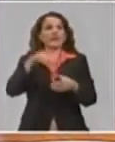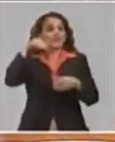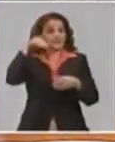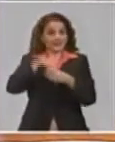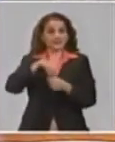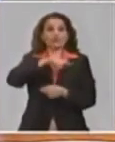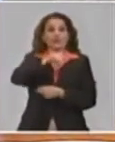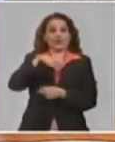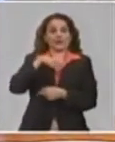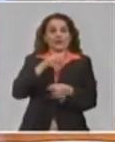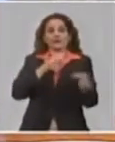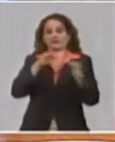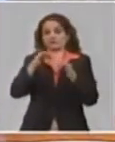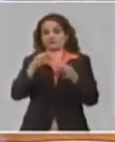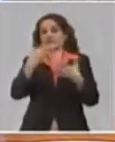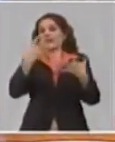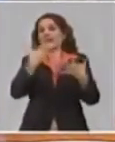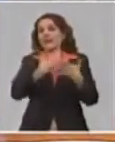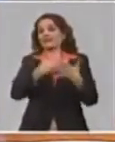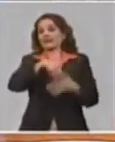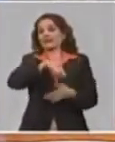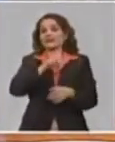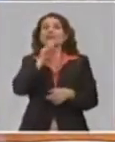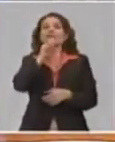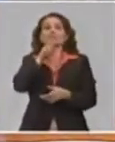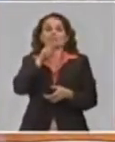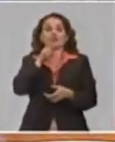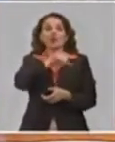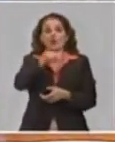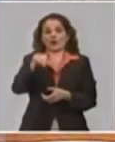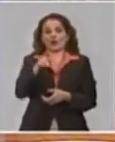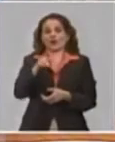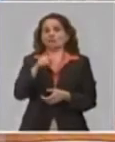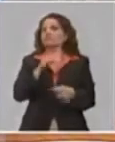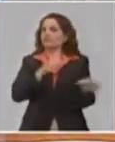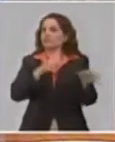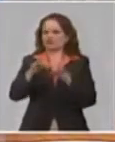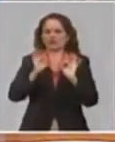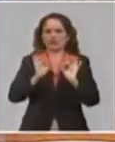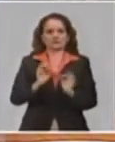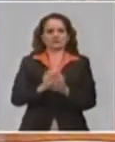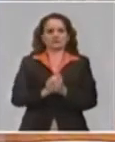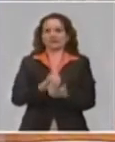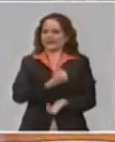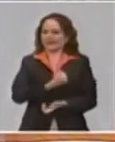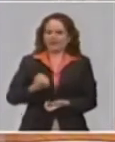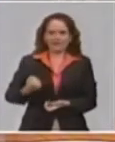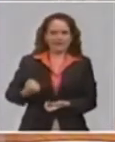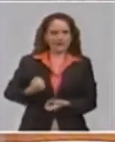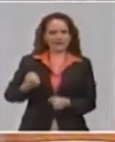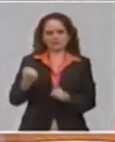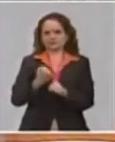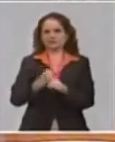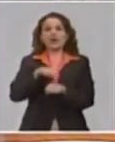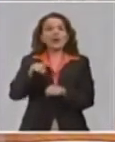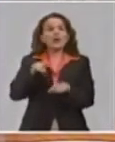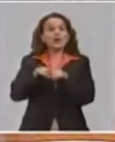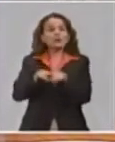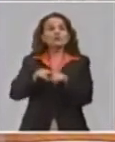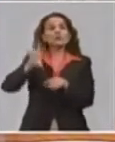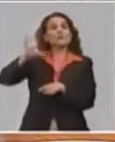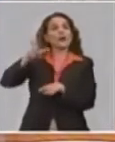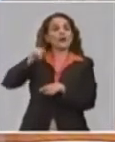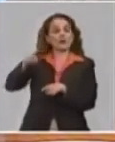correo para poder garantizar este pago. Y ahora estamos trabajando con el Banco Central de Cuba y con